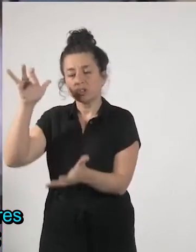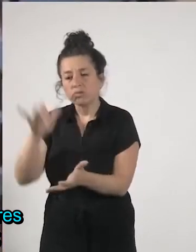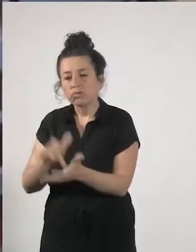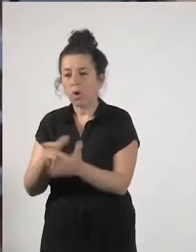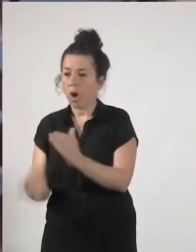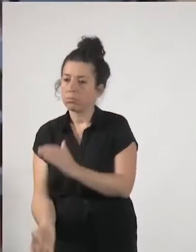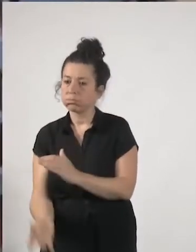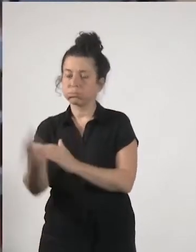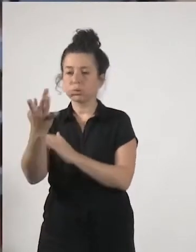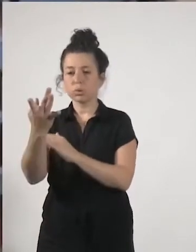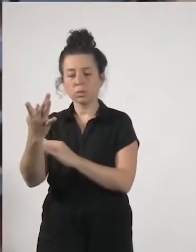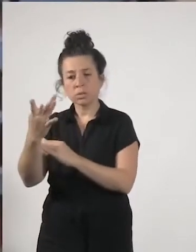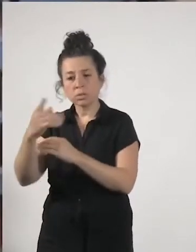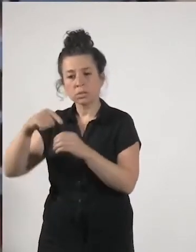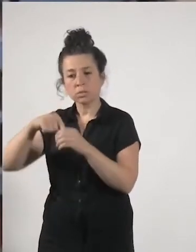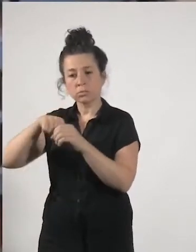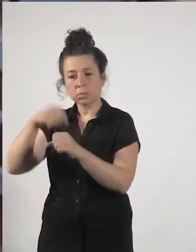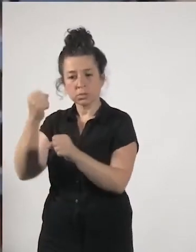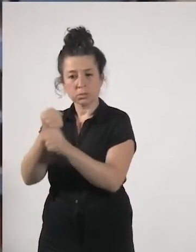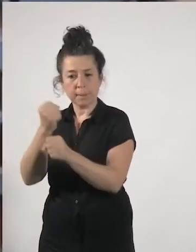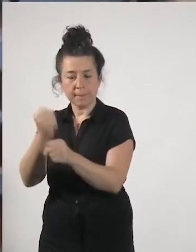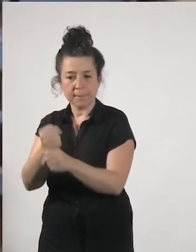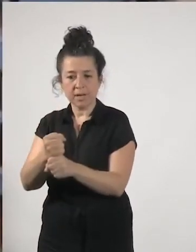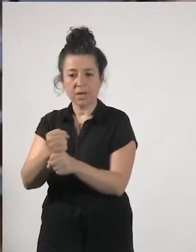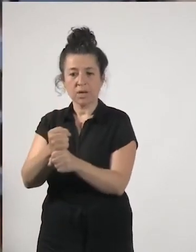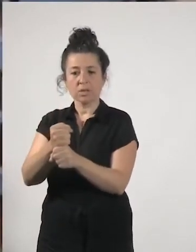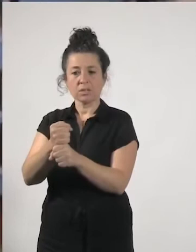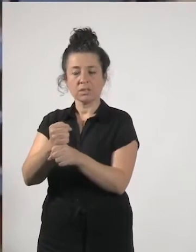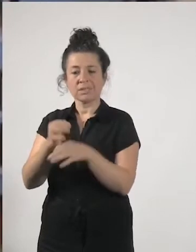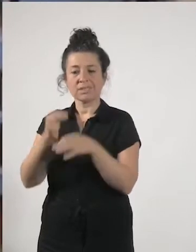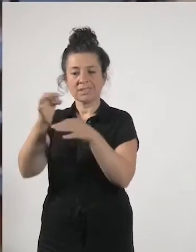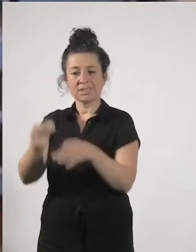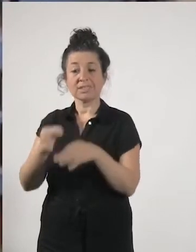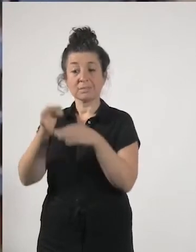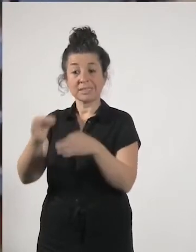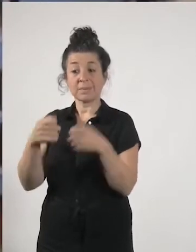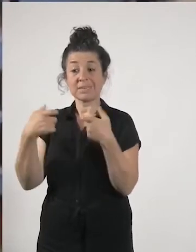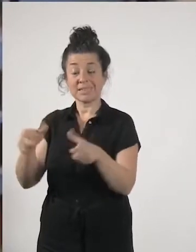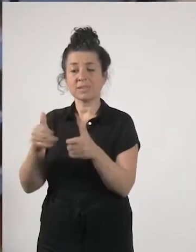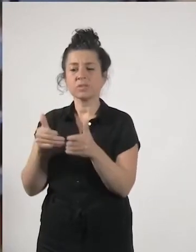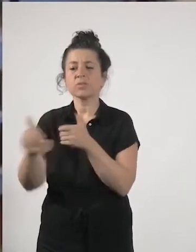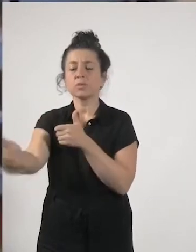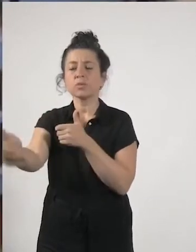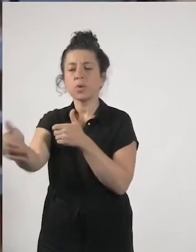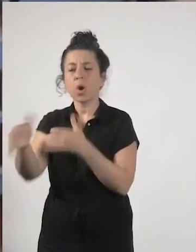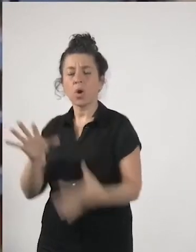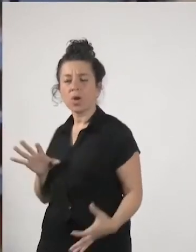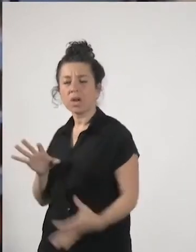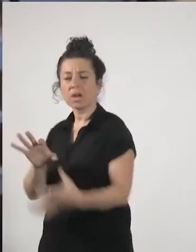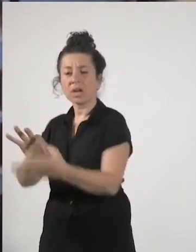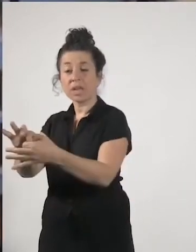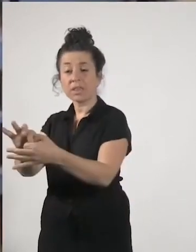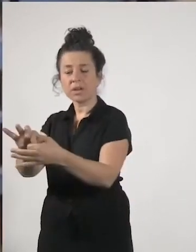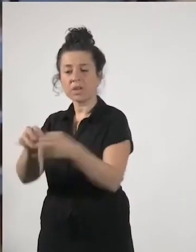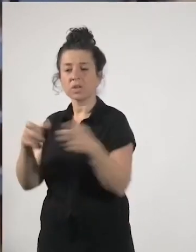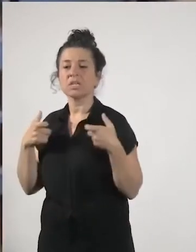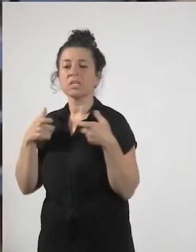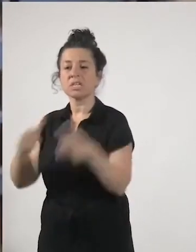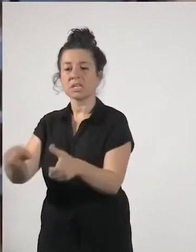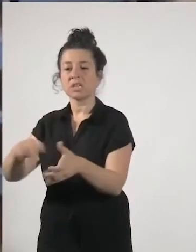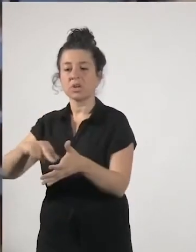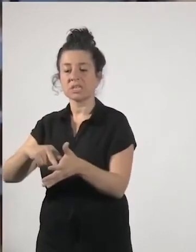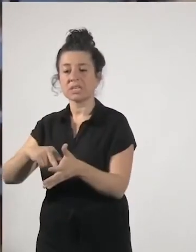empleo y siempre se ligan esos sectores de futuro a los sectores de tecnologías